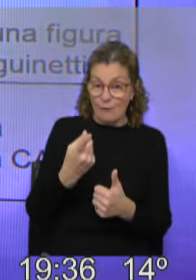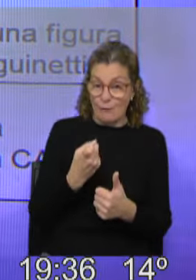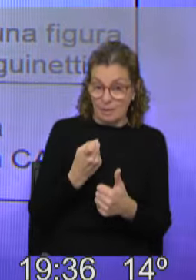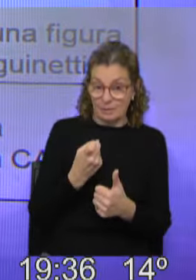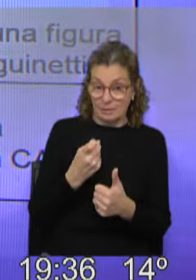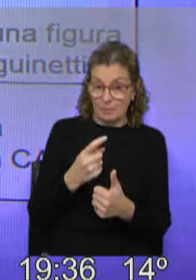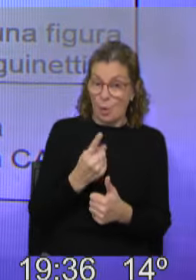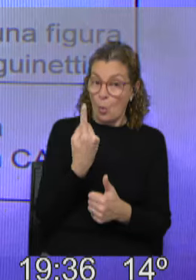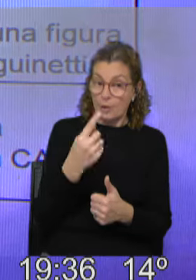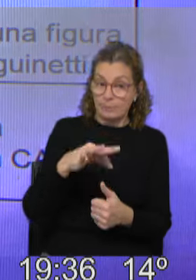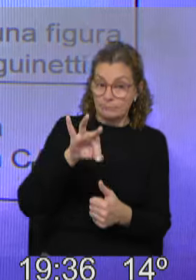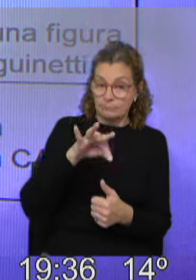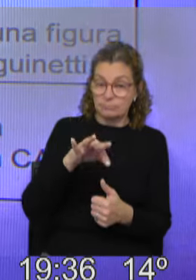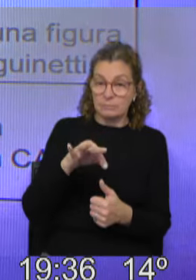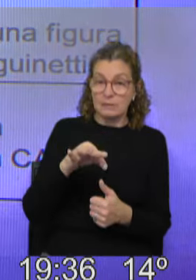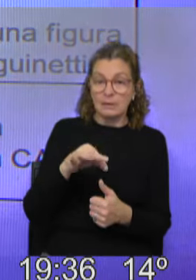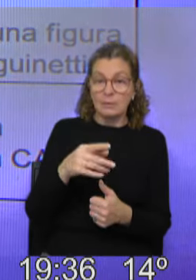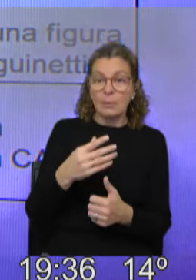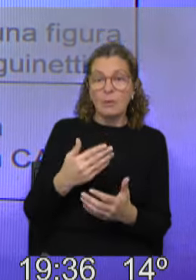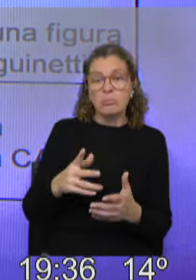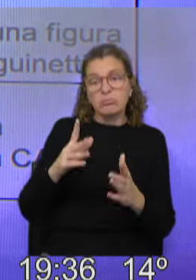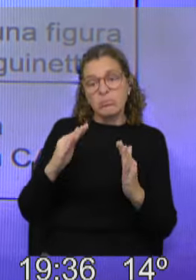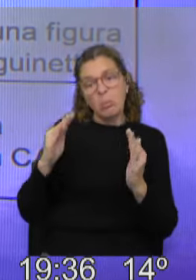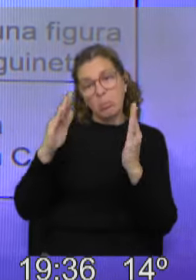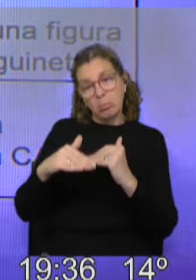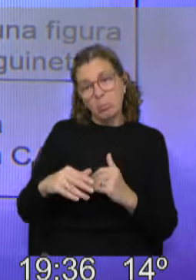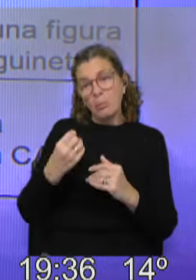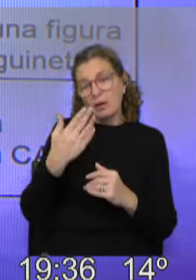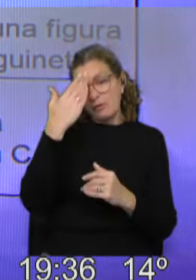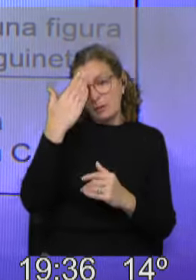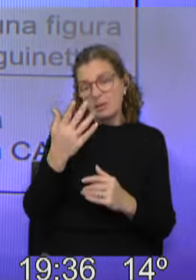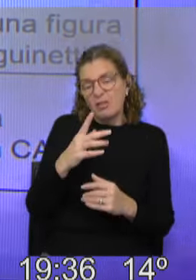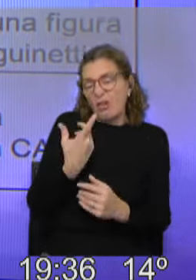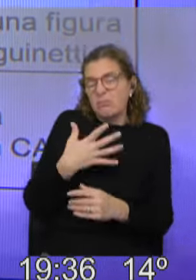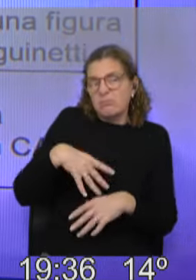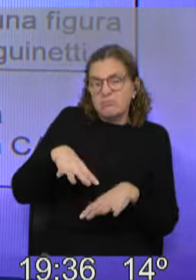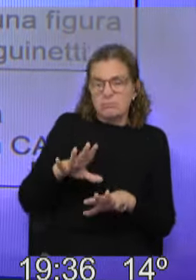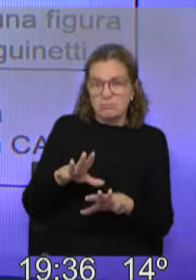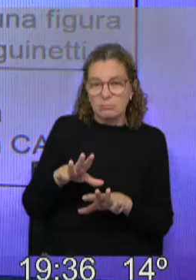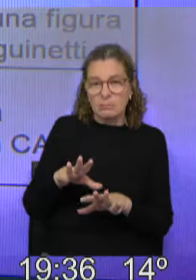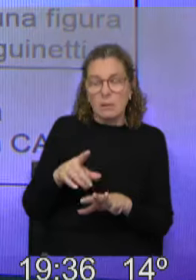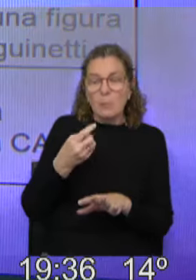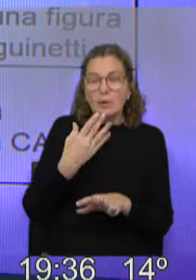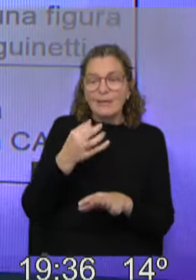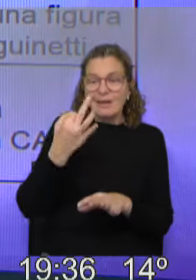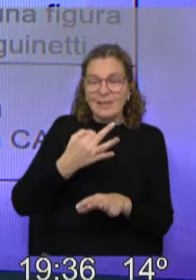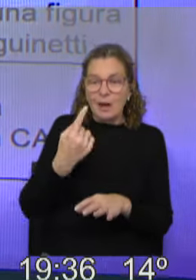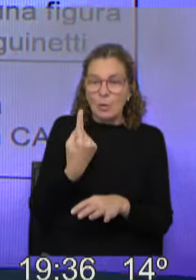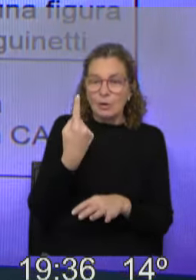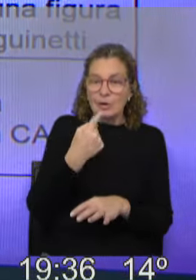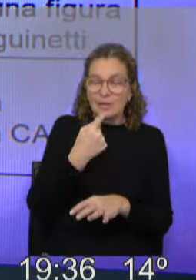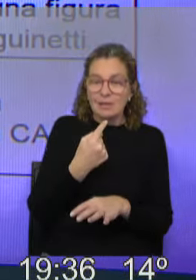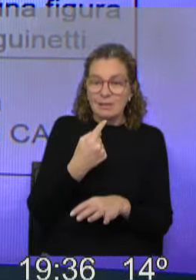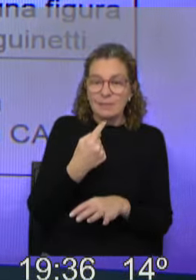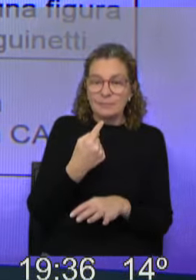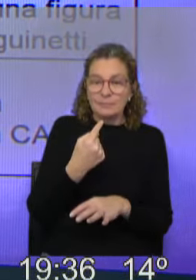la candidatura única. Pero, ¿cuál es el desincentivo? Es decir, ¿por qué el Frente Amplista no tiene tanta motivación para ir a votar? Porque en realidad lo único que define, que no es